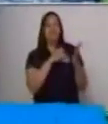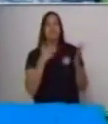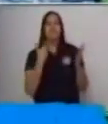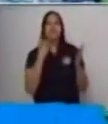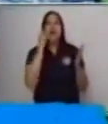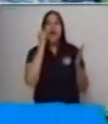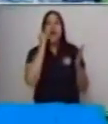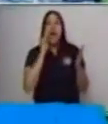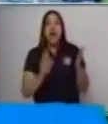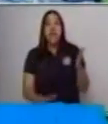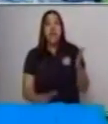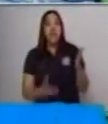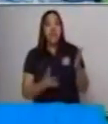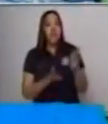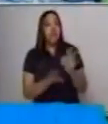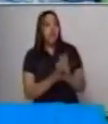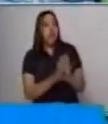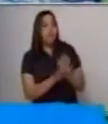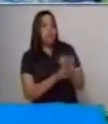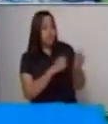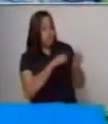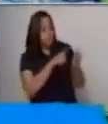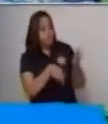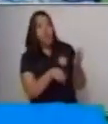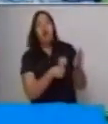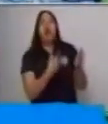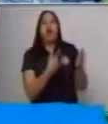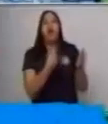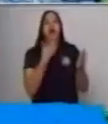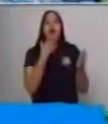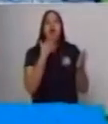El color de su cabello es de color café.